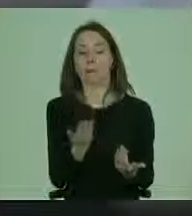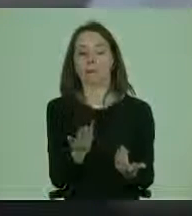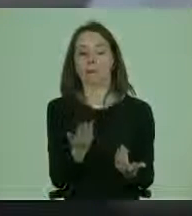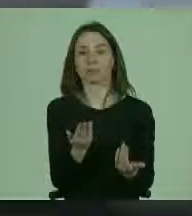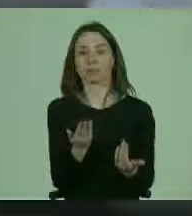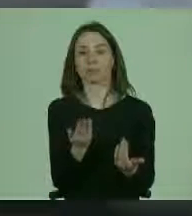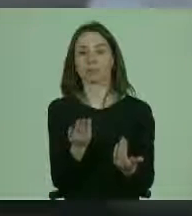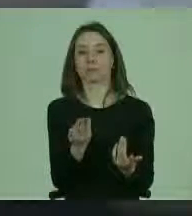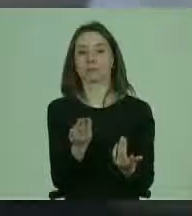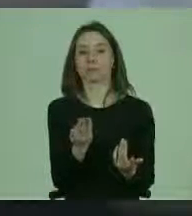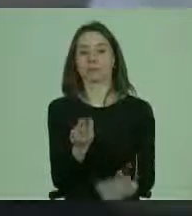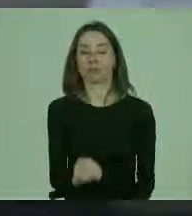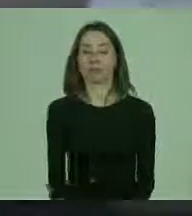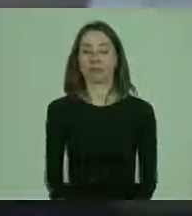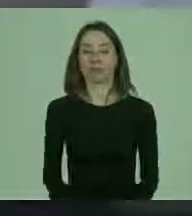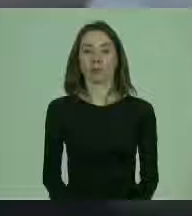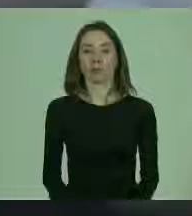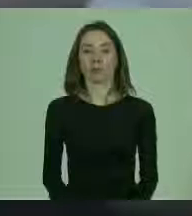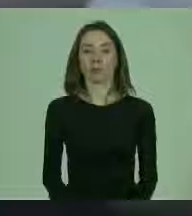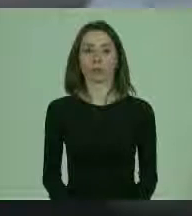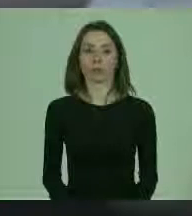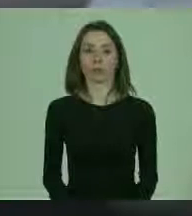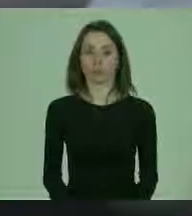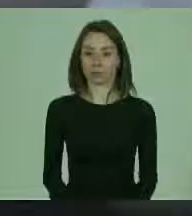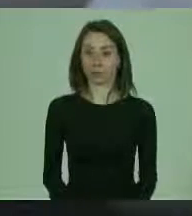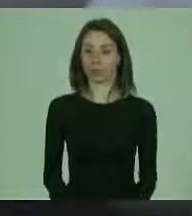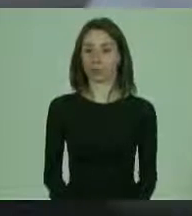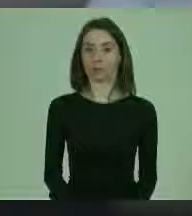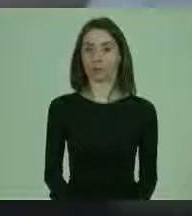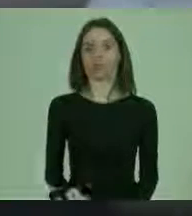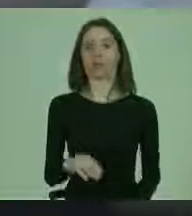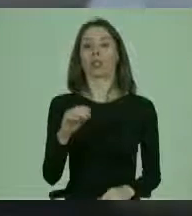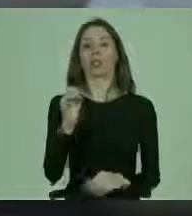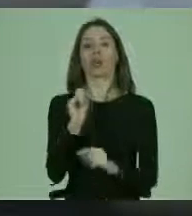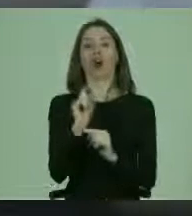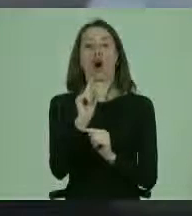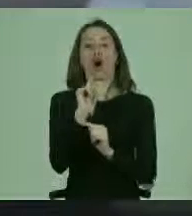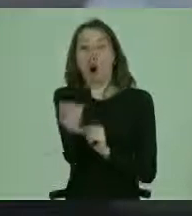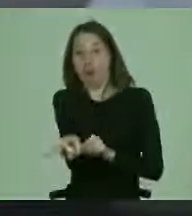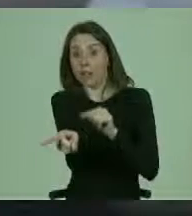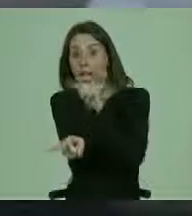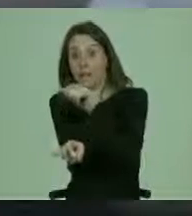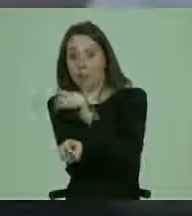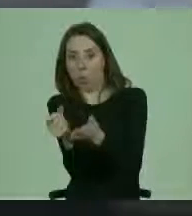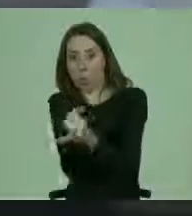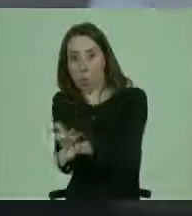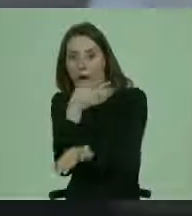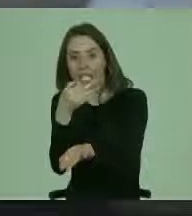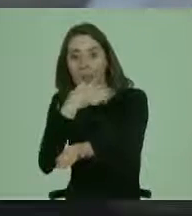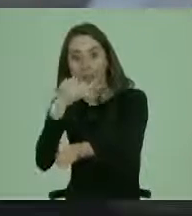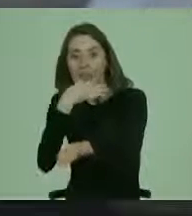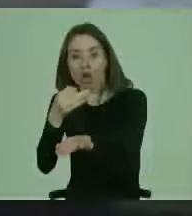obligación de ingesta de medicamentos que